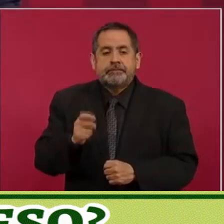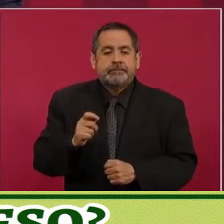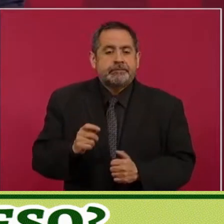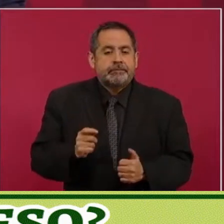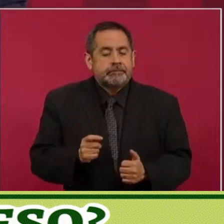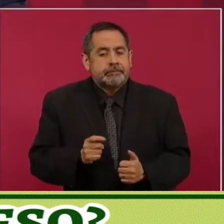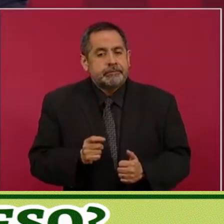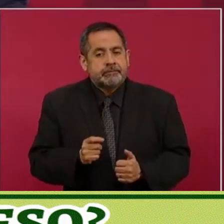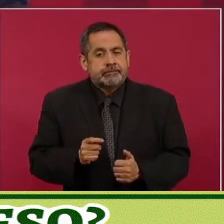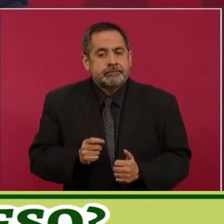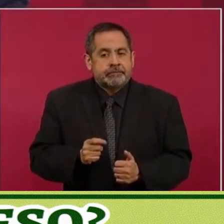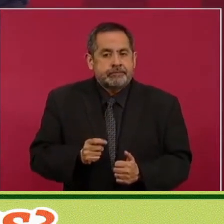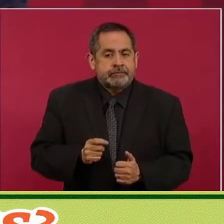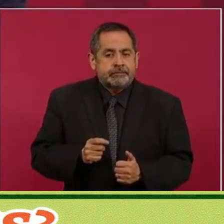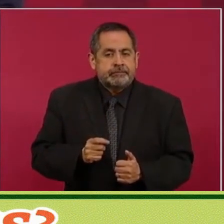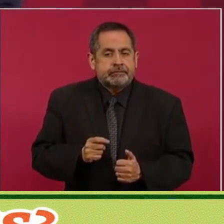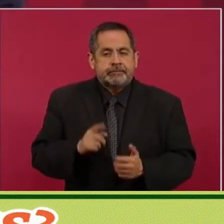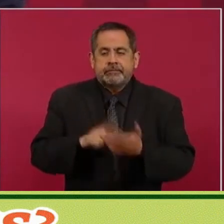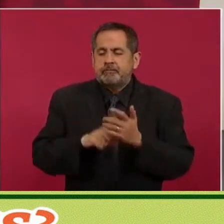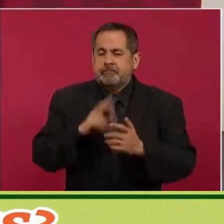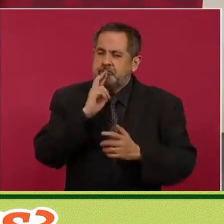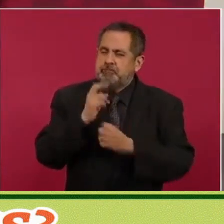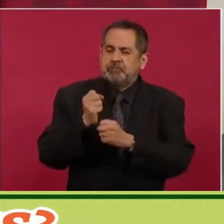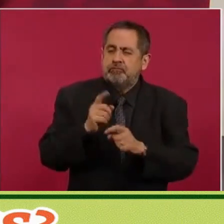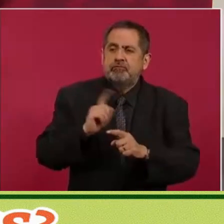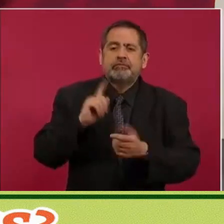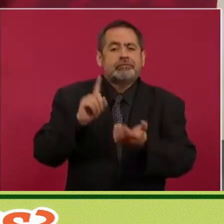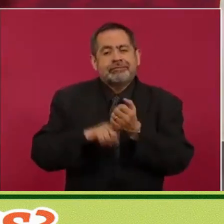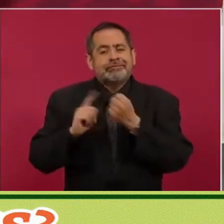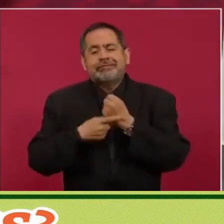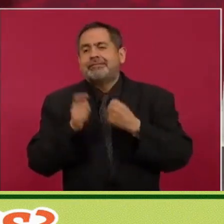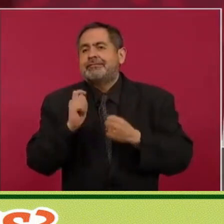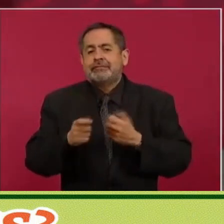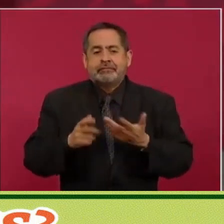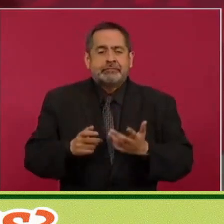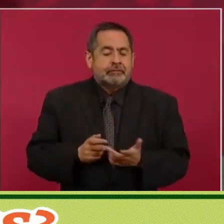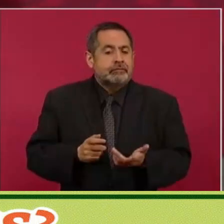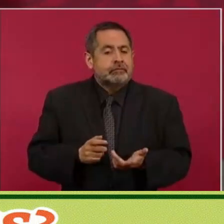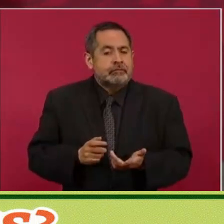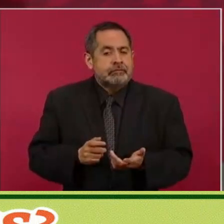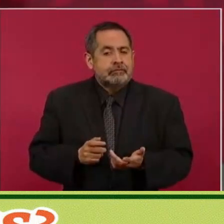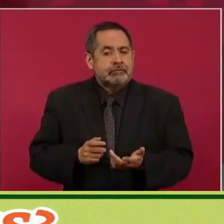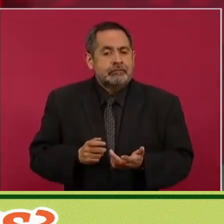el que sea fuerte porque la está